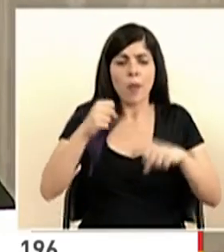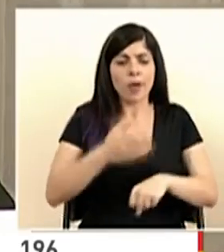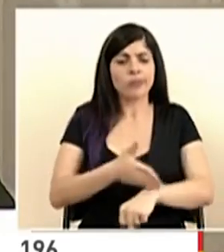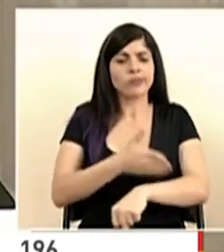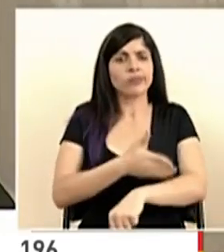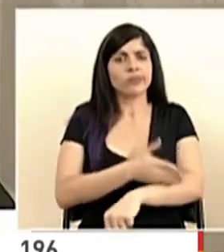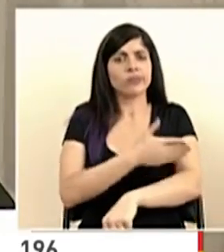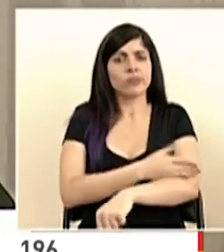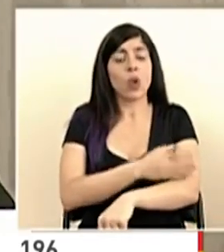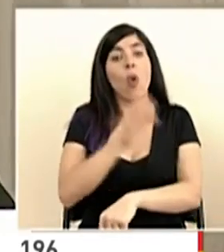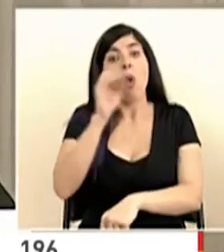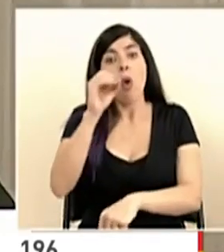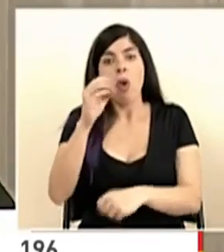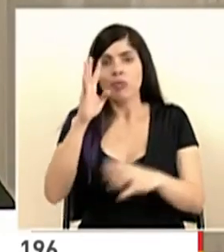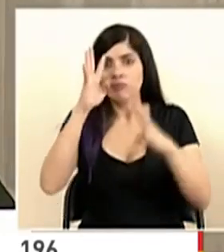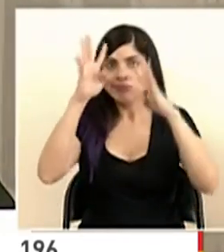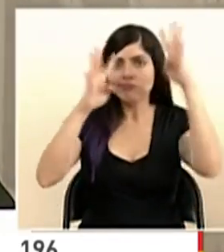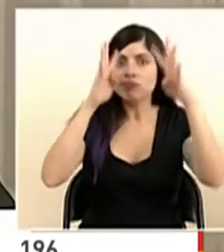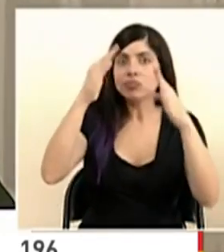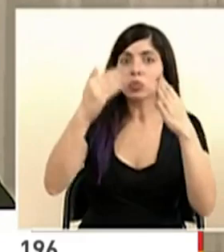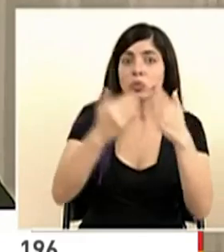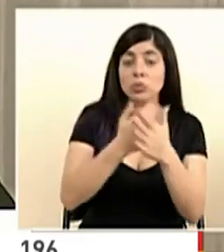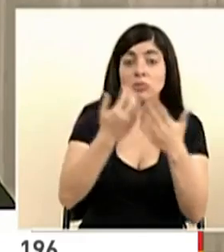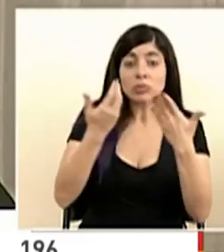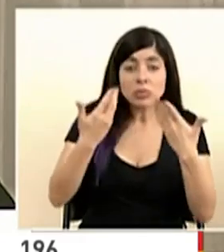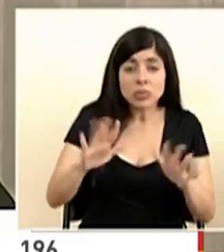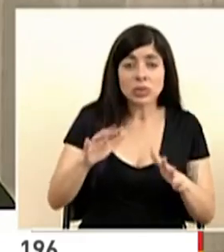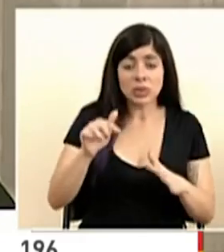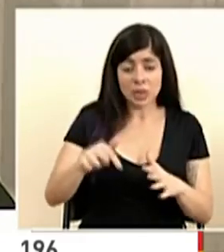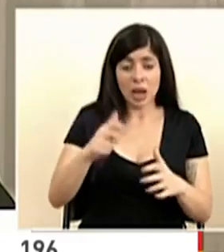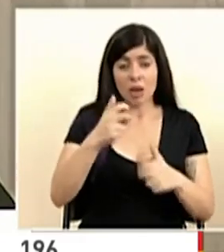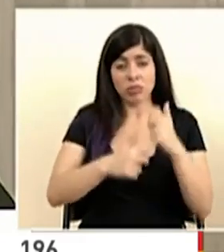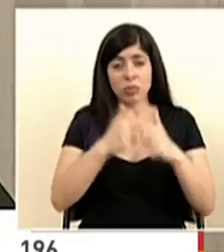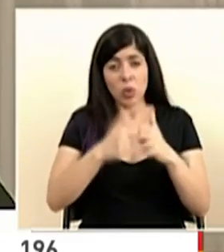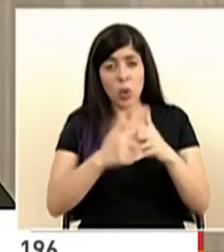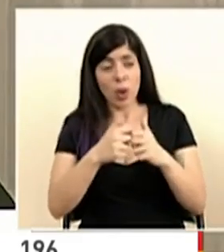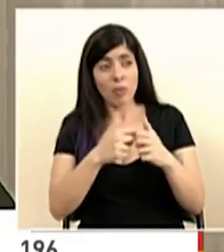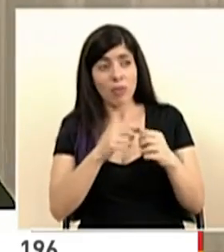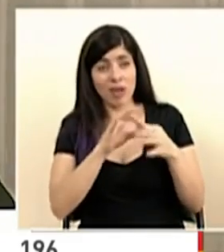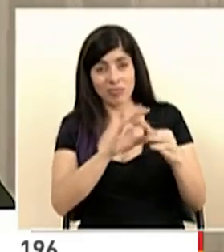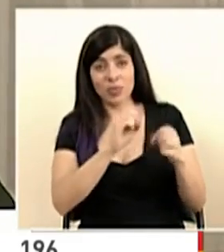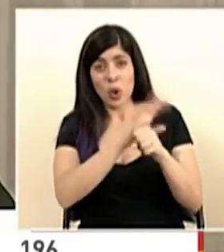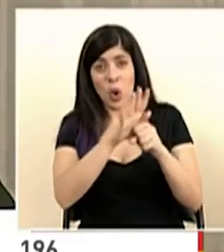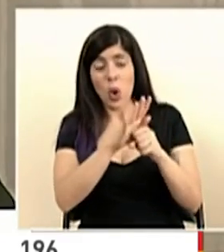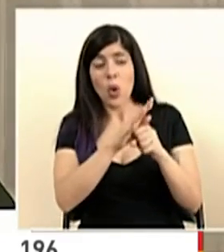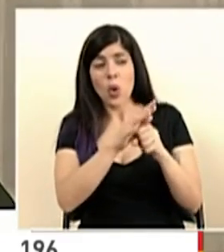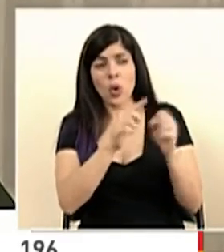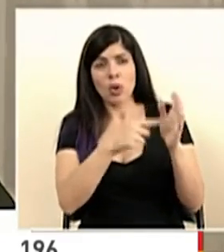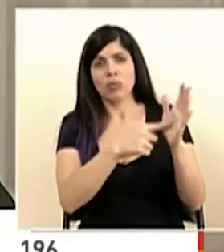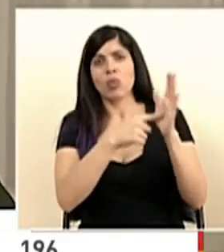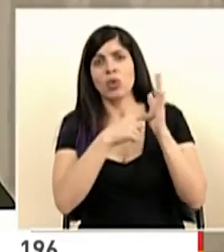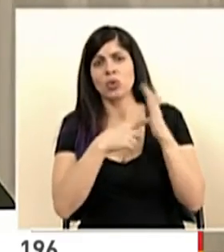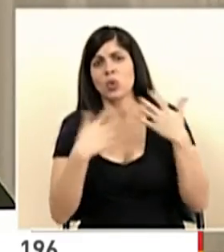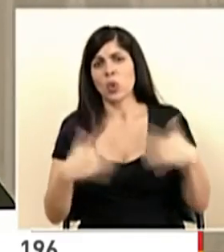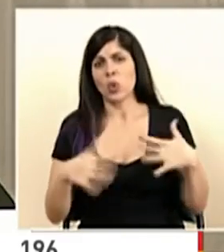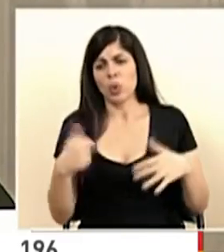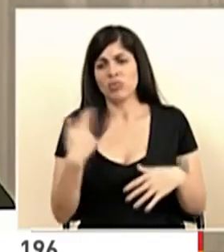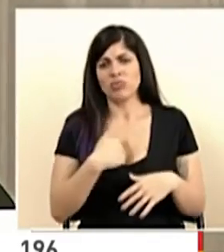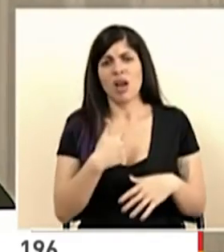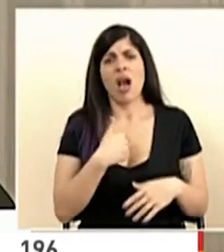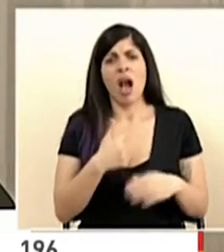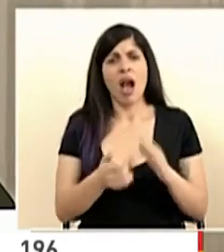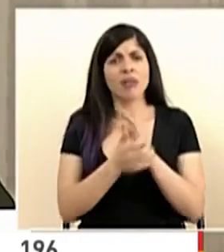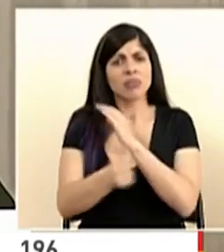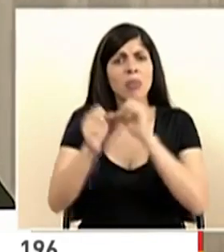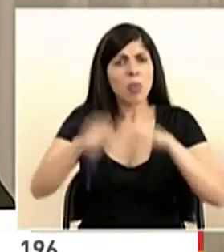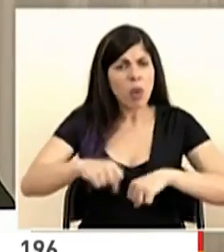o para innovar. Si algo ha demostrado esta crisis en torno al COVID-19, es que tenemos una gran capacidad de